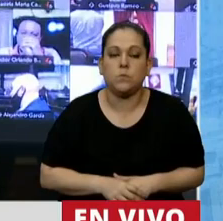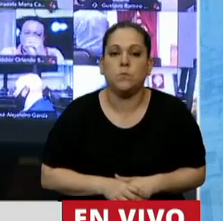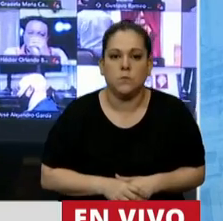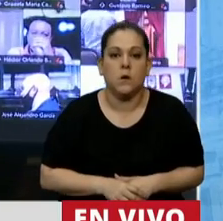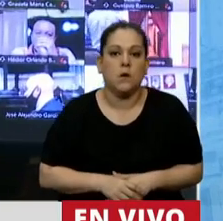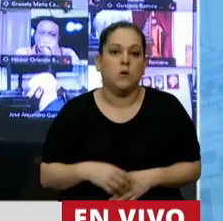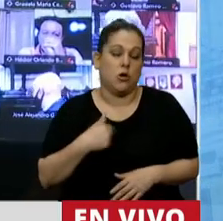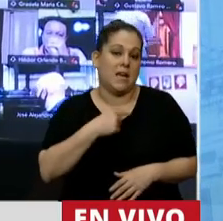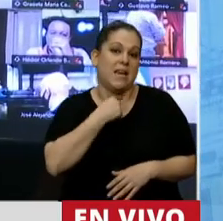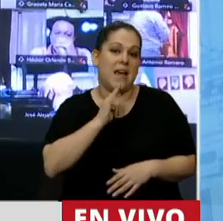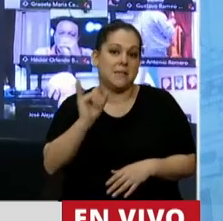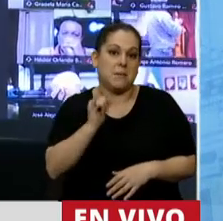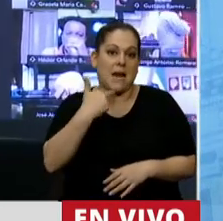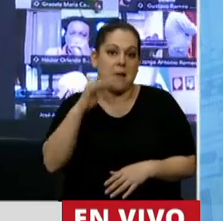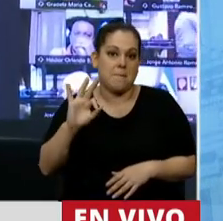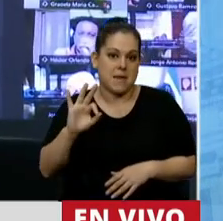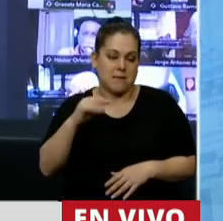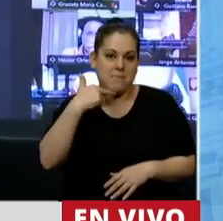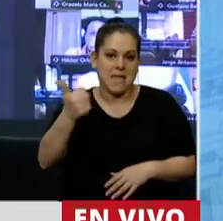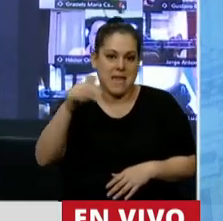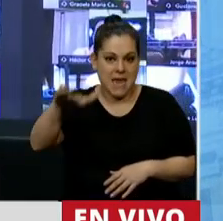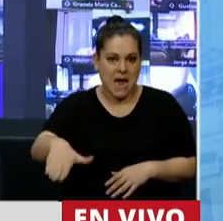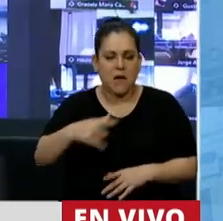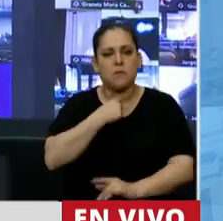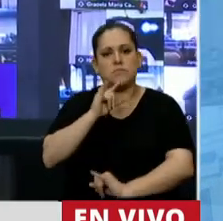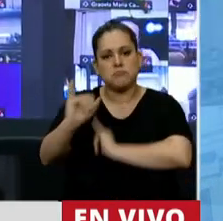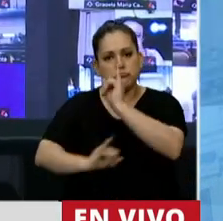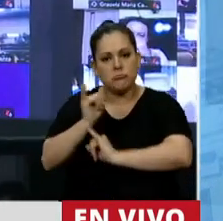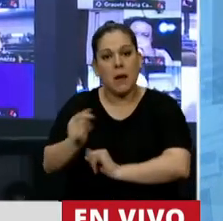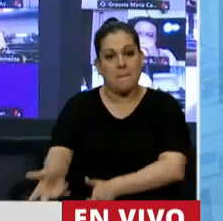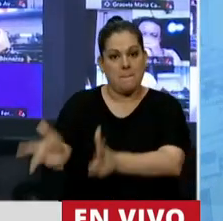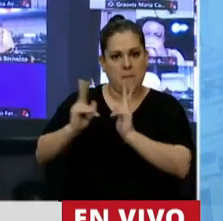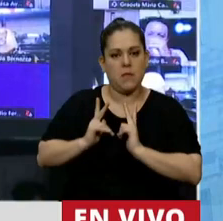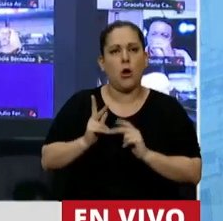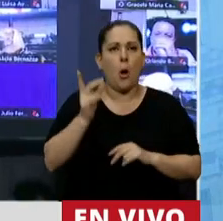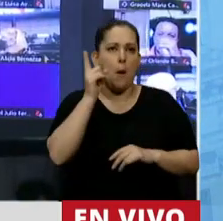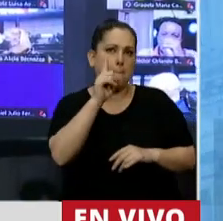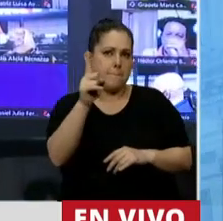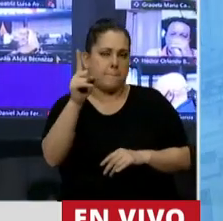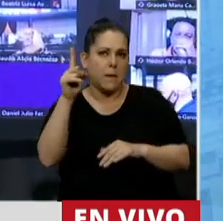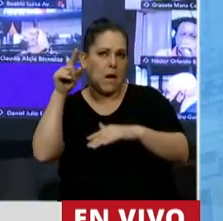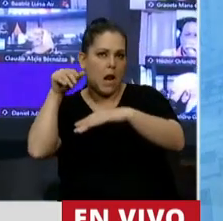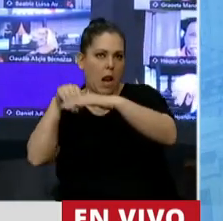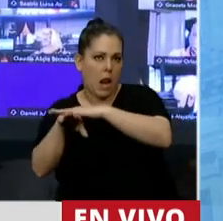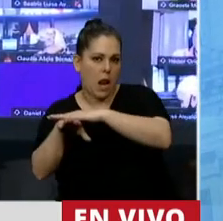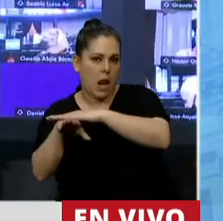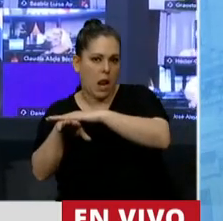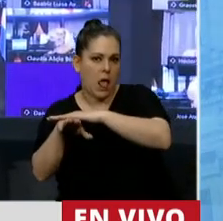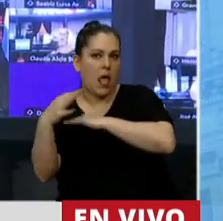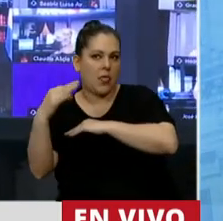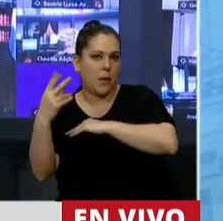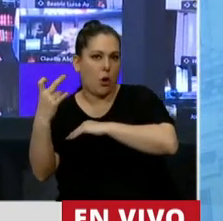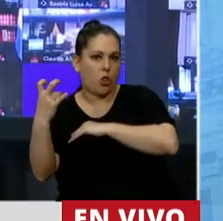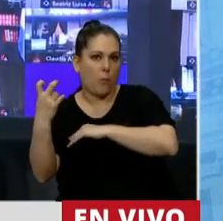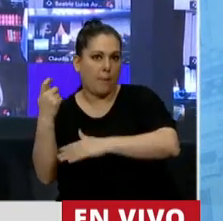traté de explicarle a mi hija en qué consistía esto y me contestó, ¿estamos hablando que si tengo mil pesos ahorrados, tengo que poner dos pesos para ayudar a los